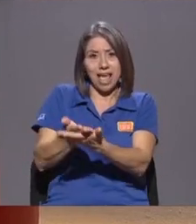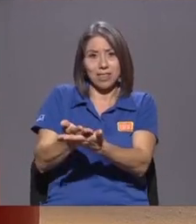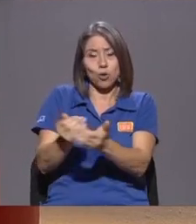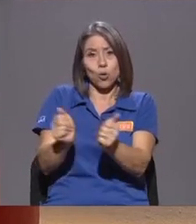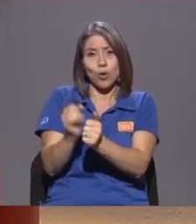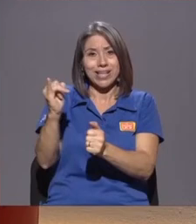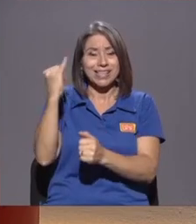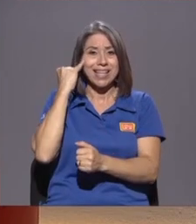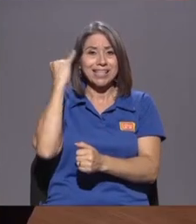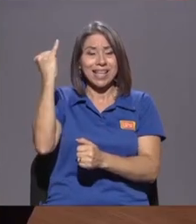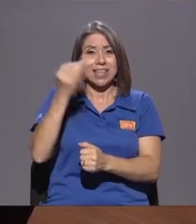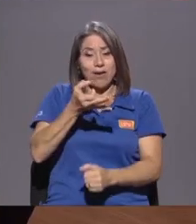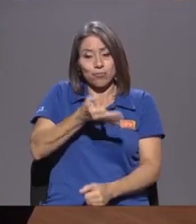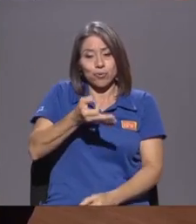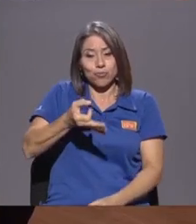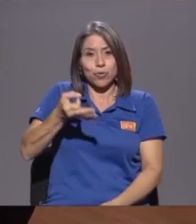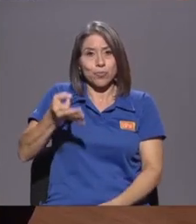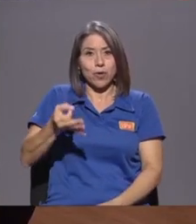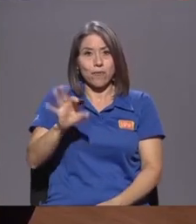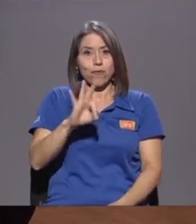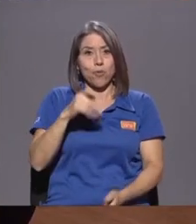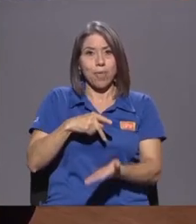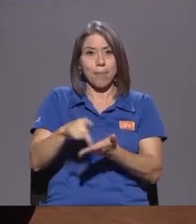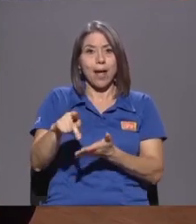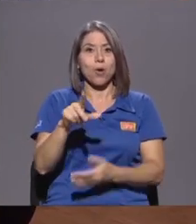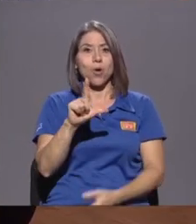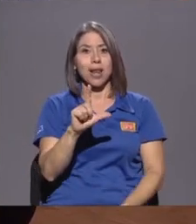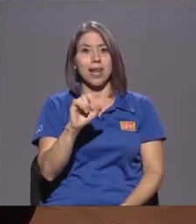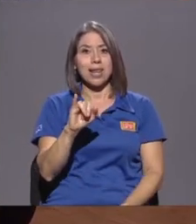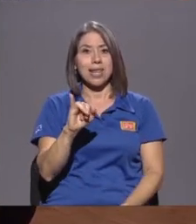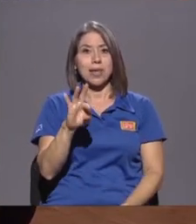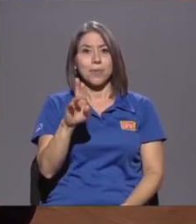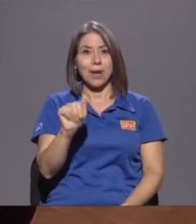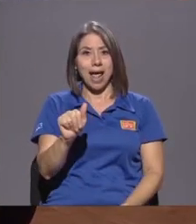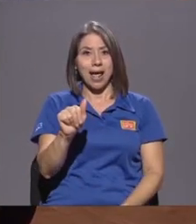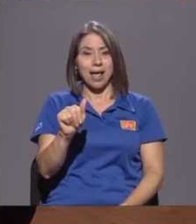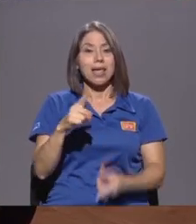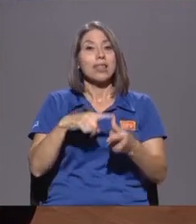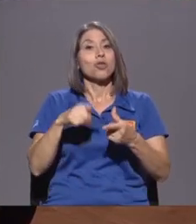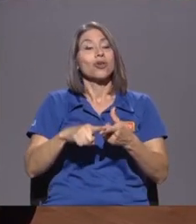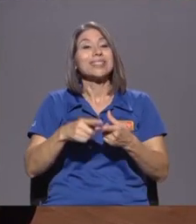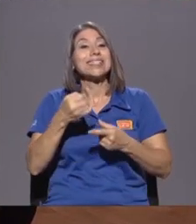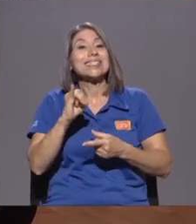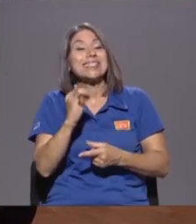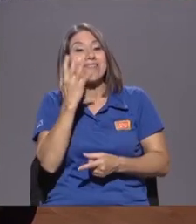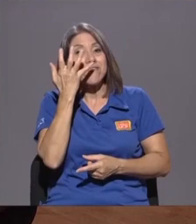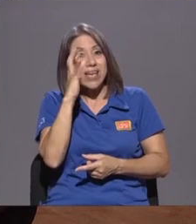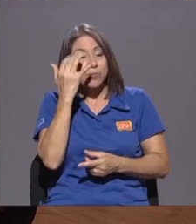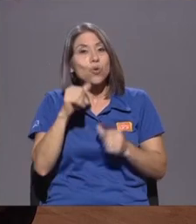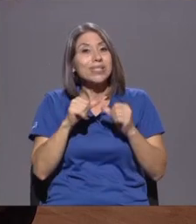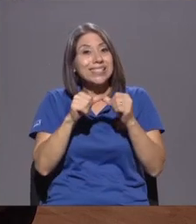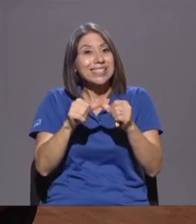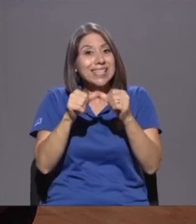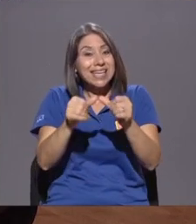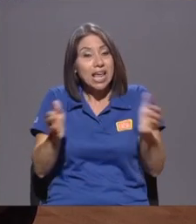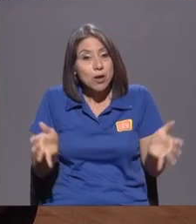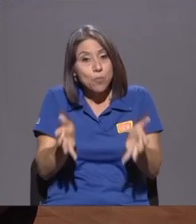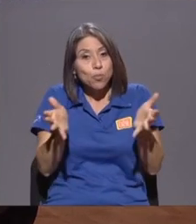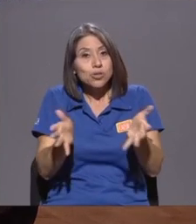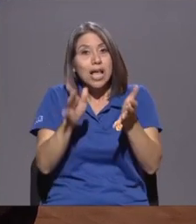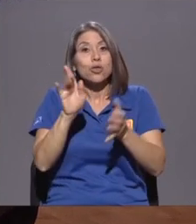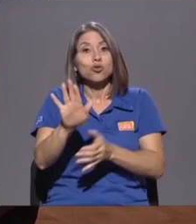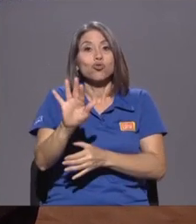iniciativa De Libra De forma tal De que Eventualmente Si Facebook Sigue Impulsando Su solución